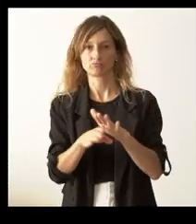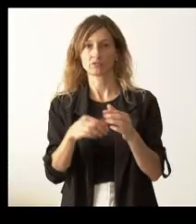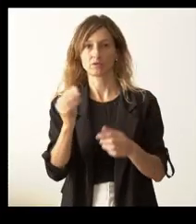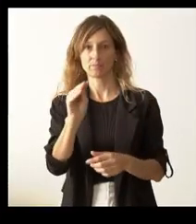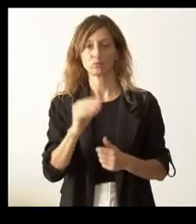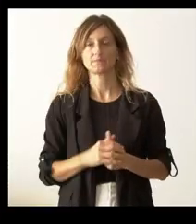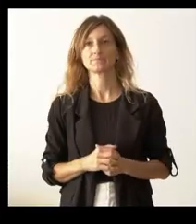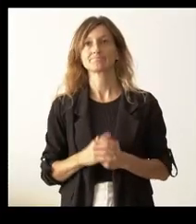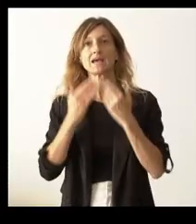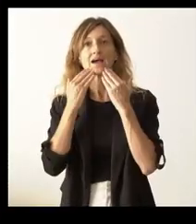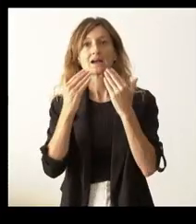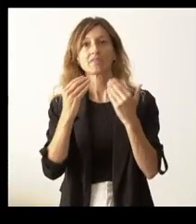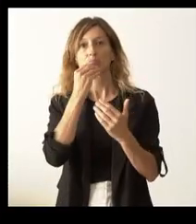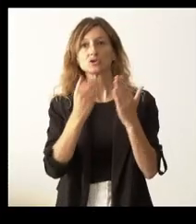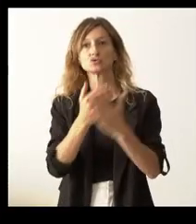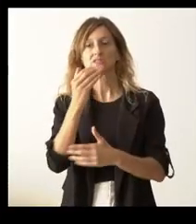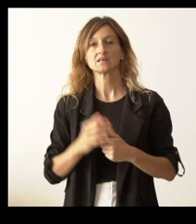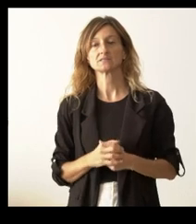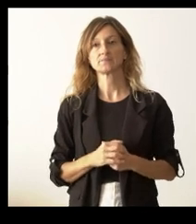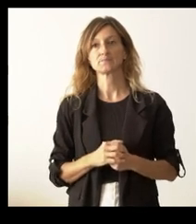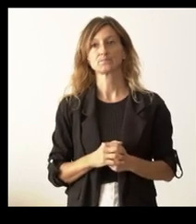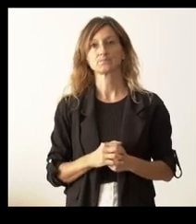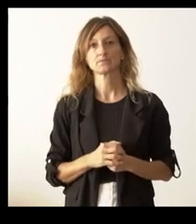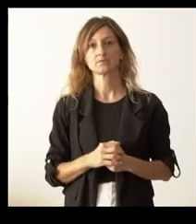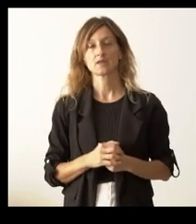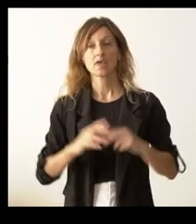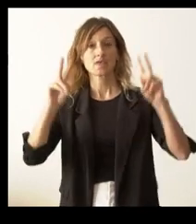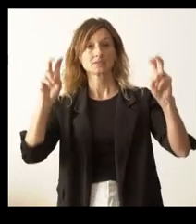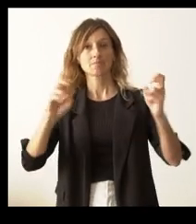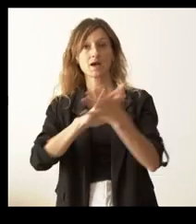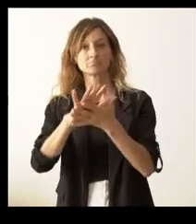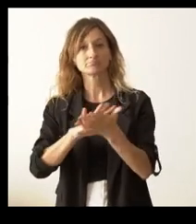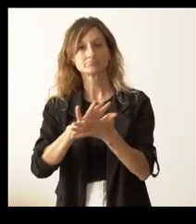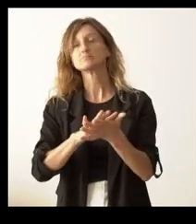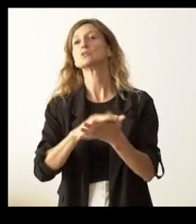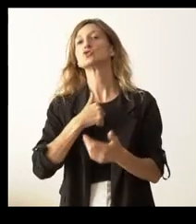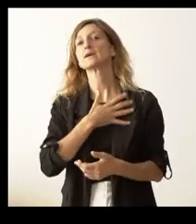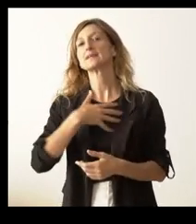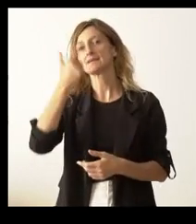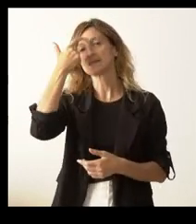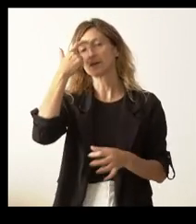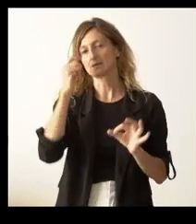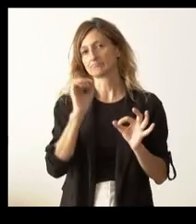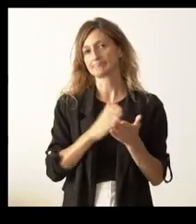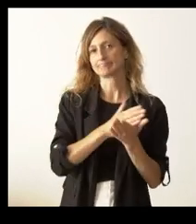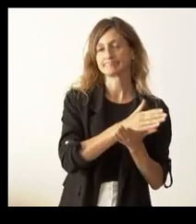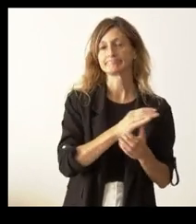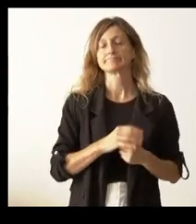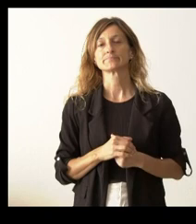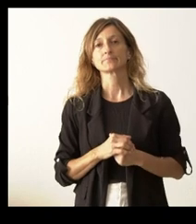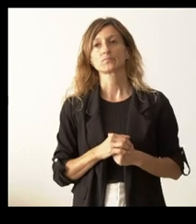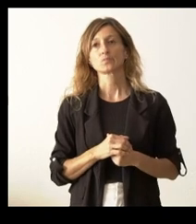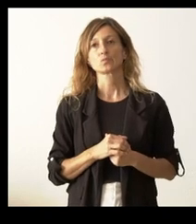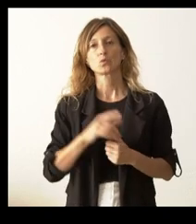Gracias. Buenos días. Al hilo de cuestiones que se han planteado, yo quería saber, por un lado, si se está